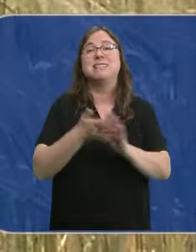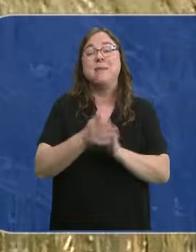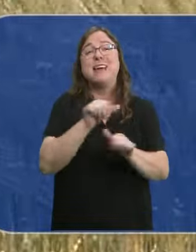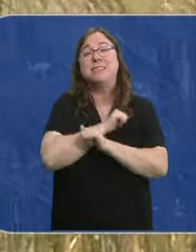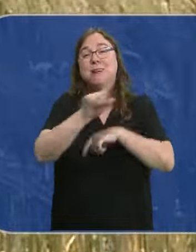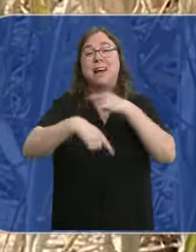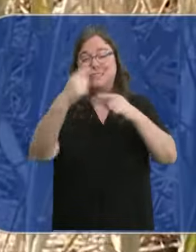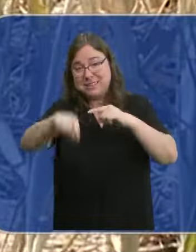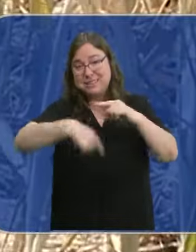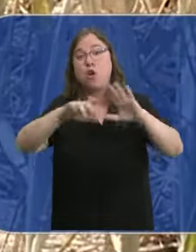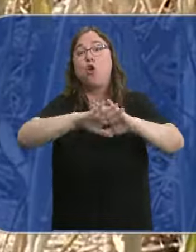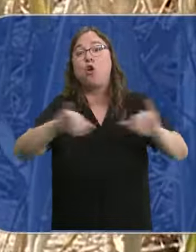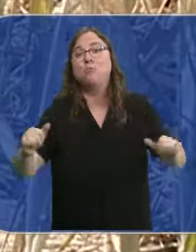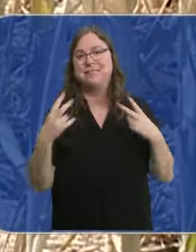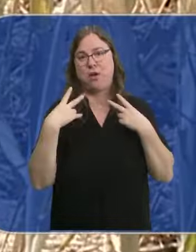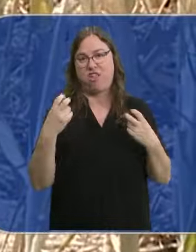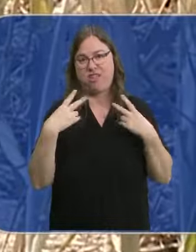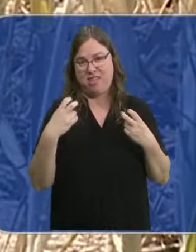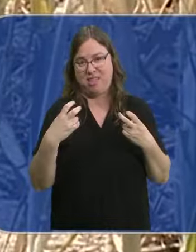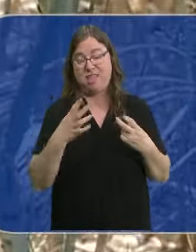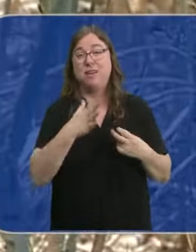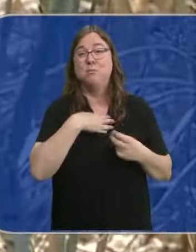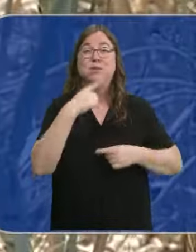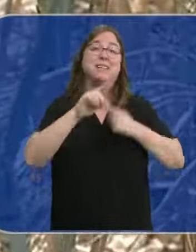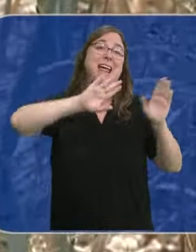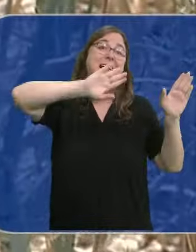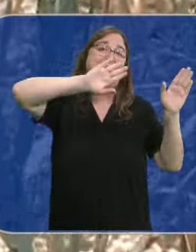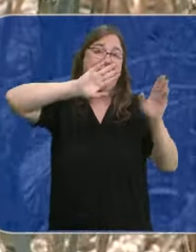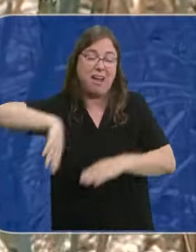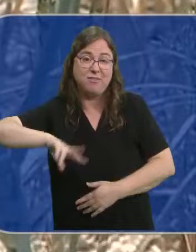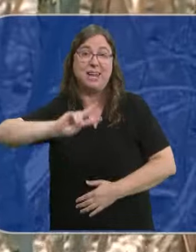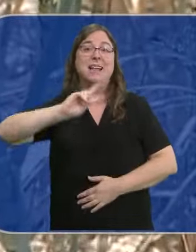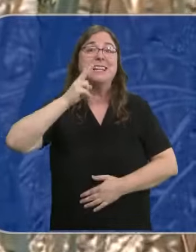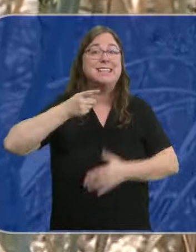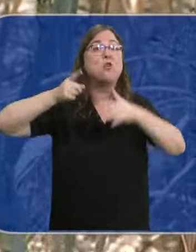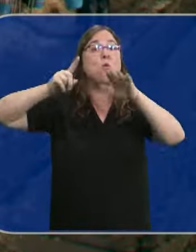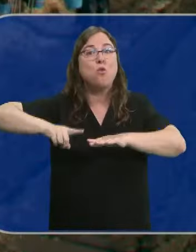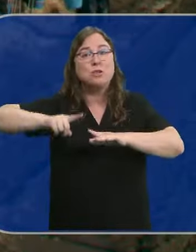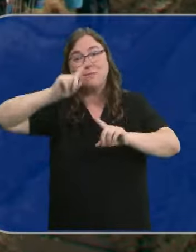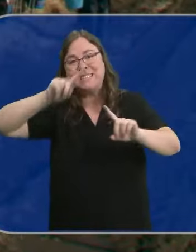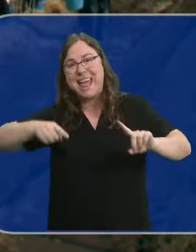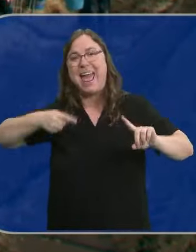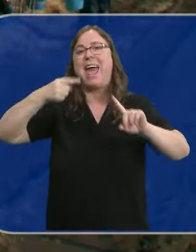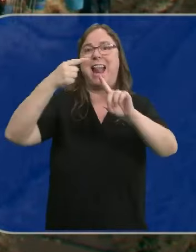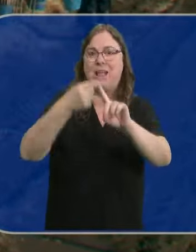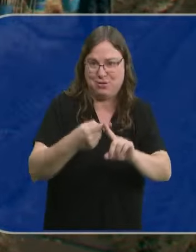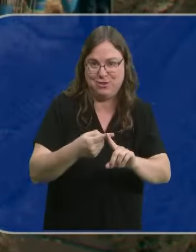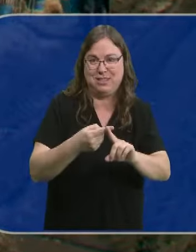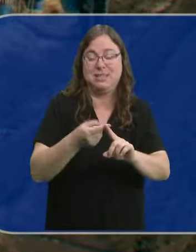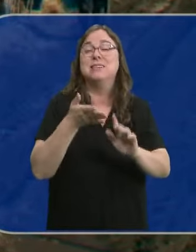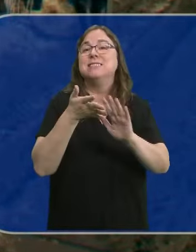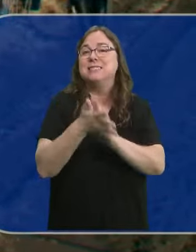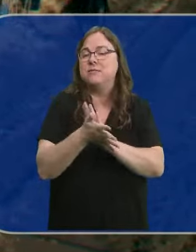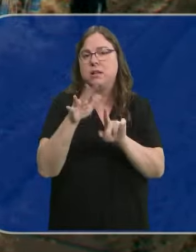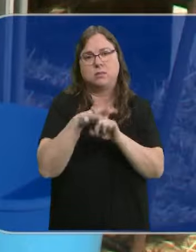esperar a la compensación que hace la agencia tributaria. Y esto se produce al final del segundo semestre del año fiscal siguiente. Por ello quieren que